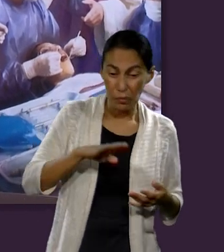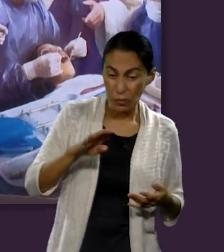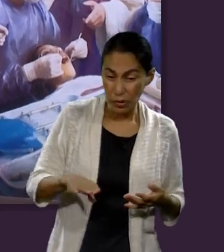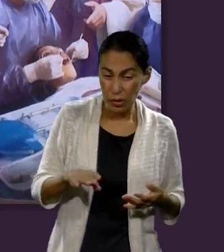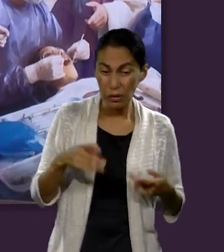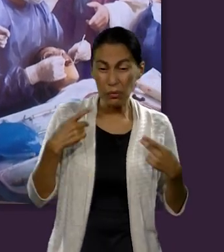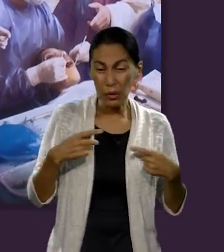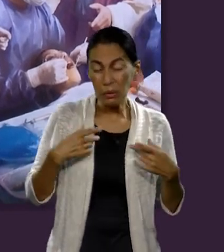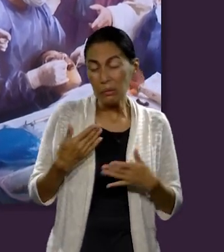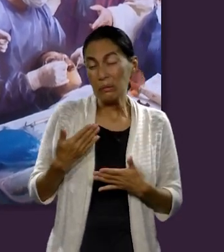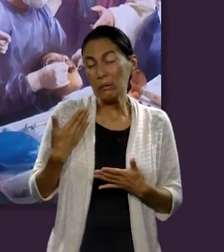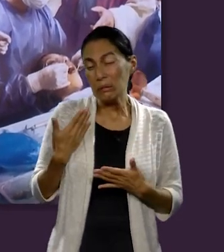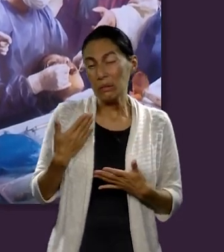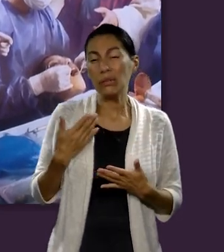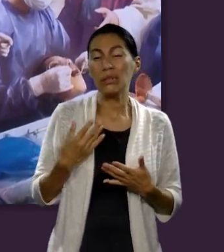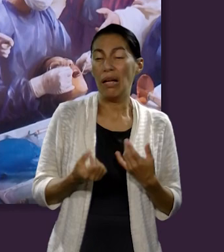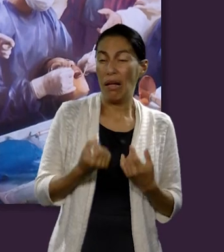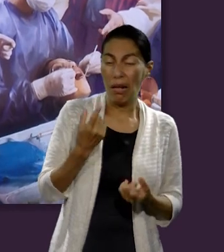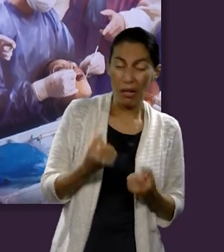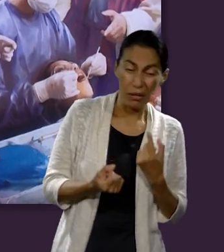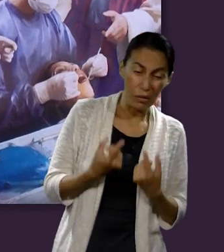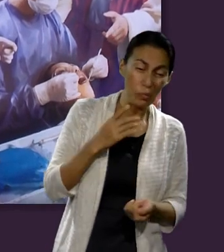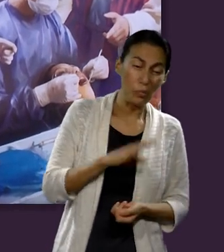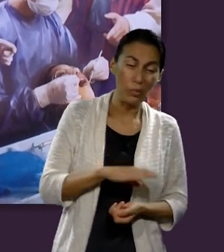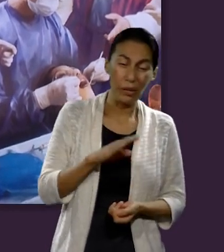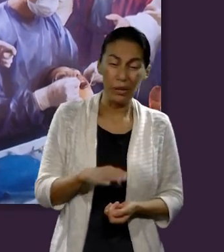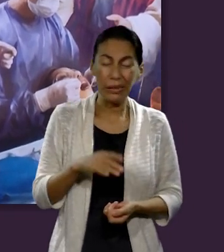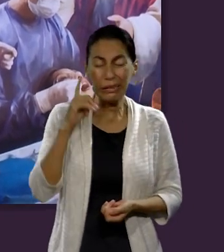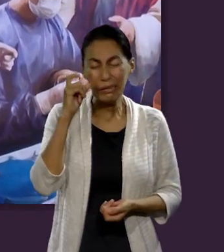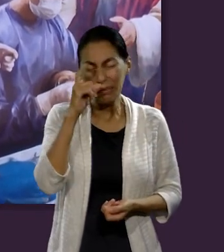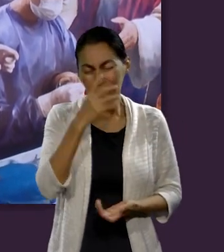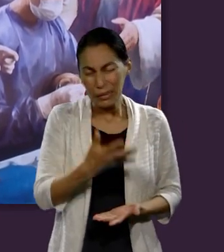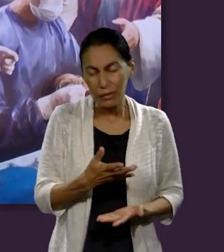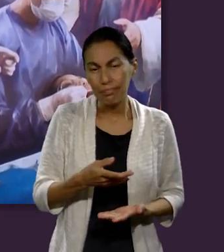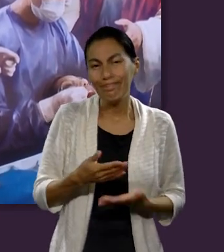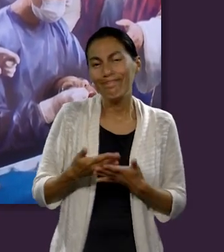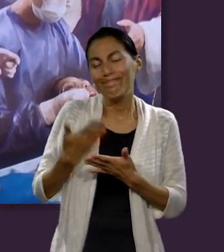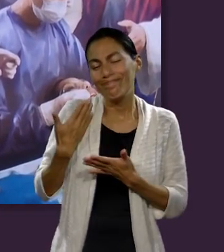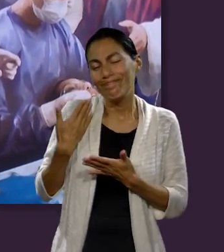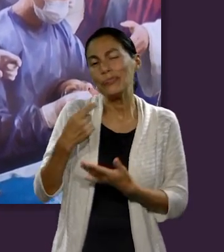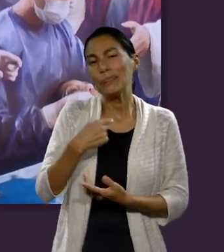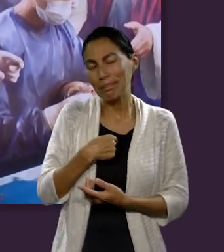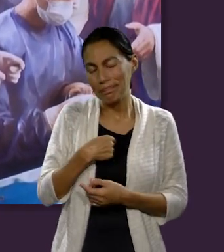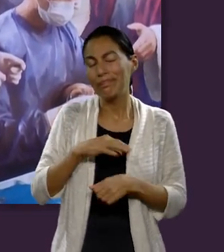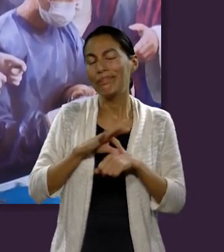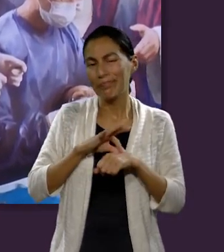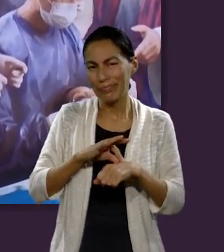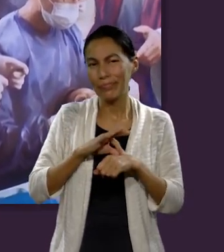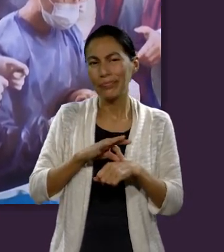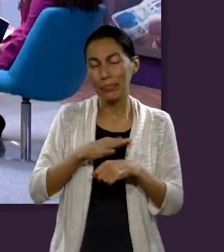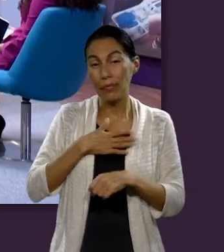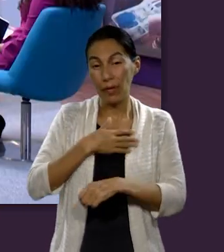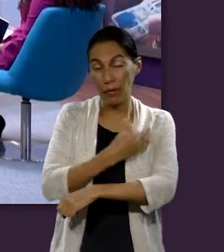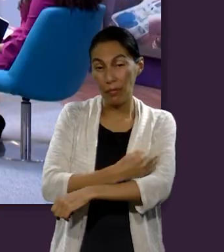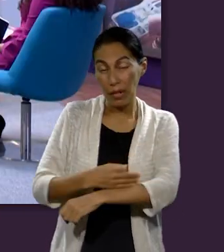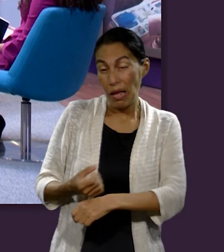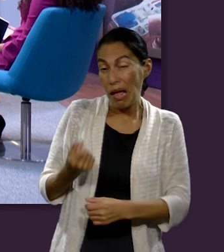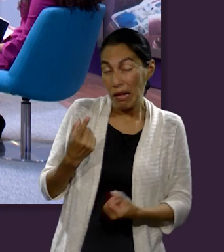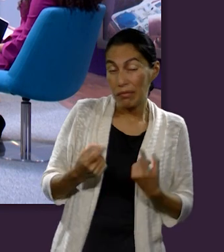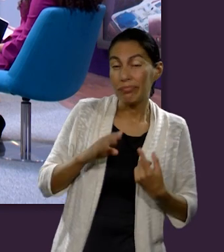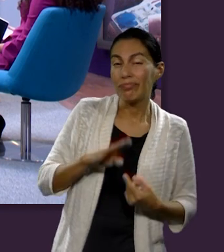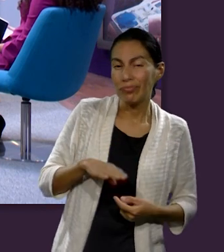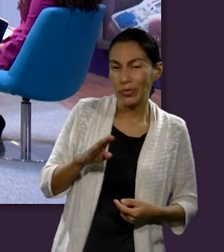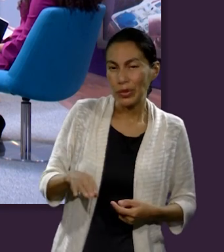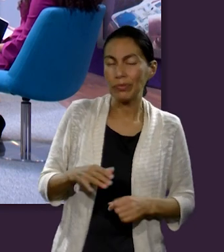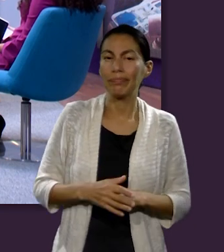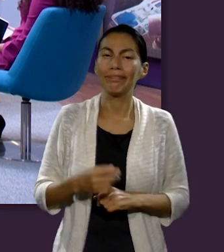las personas que sufren porque recientemente le ha fallecido a alguien. De hecho, recién he pasado por una situación así